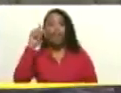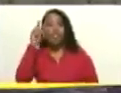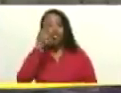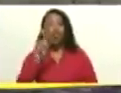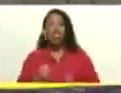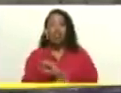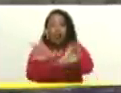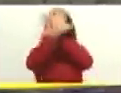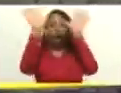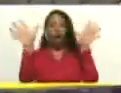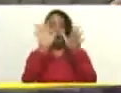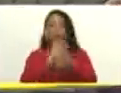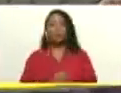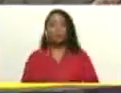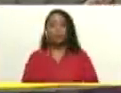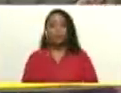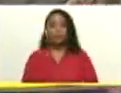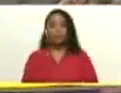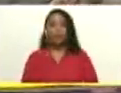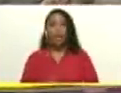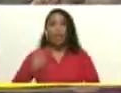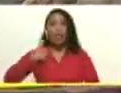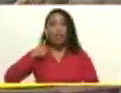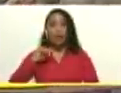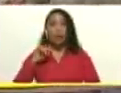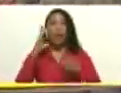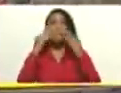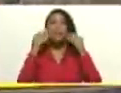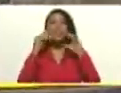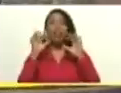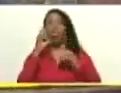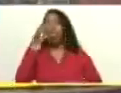muy clara, tenemos la experiencia,